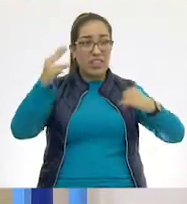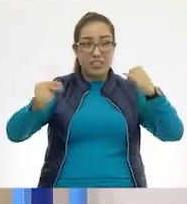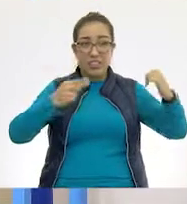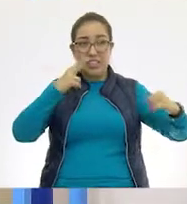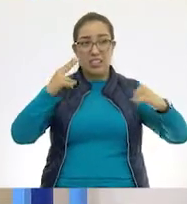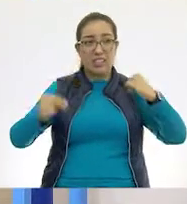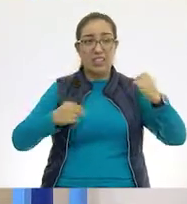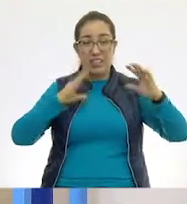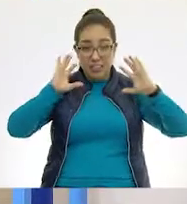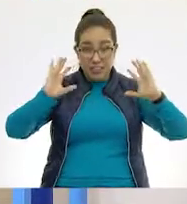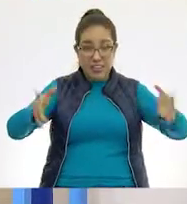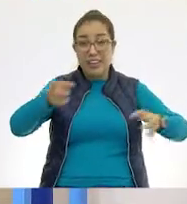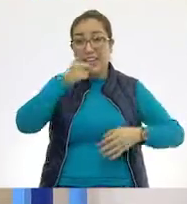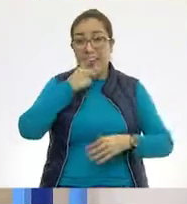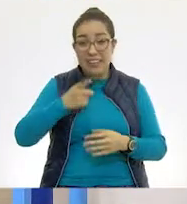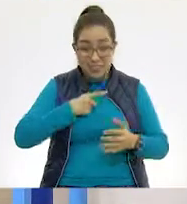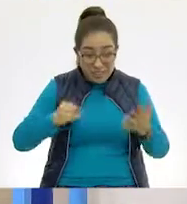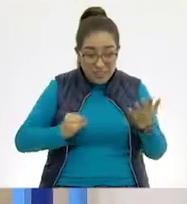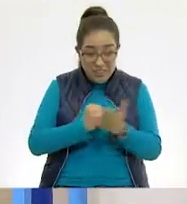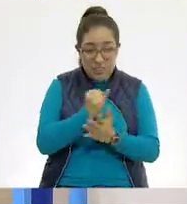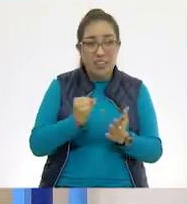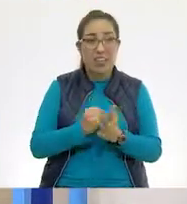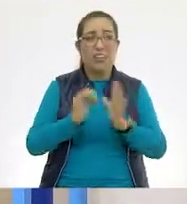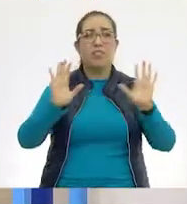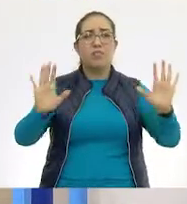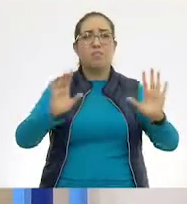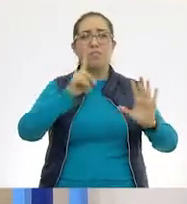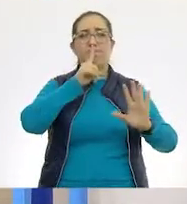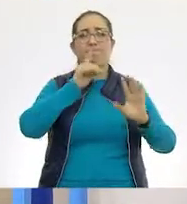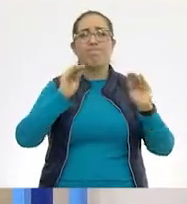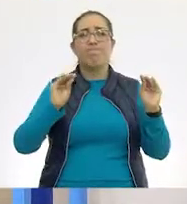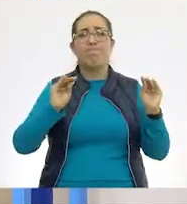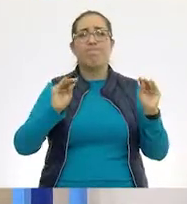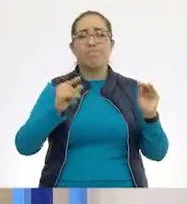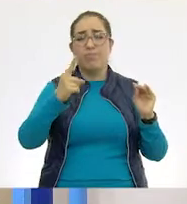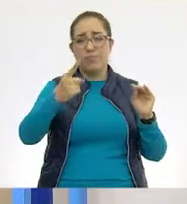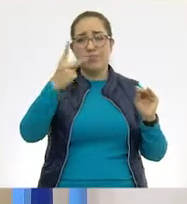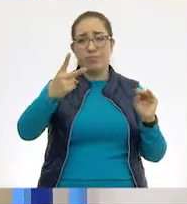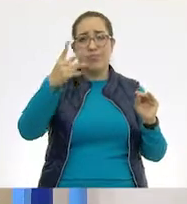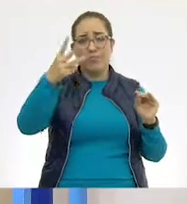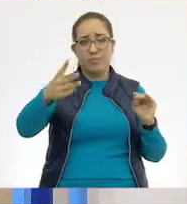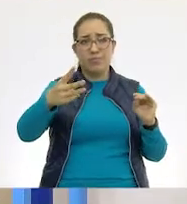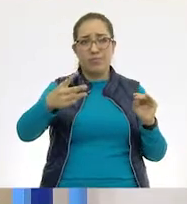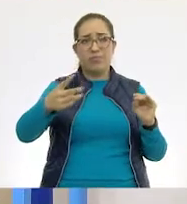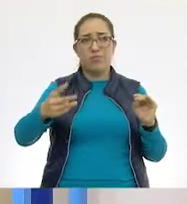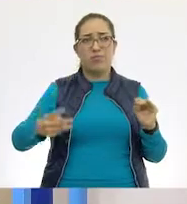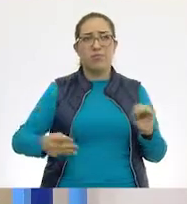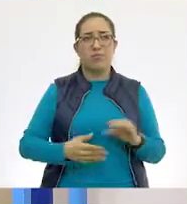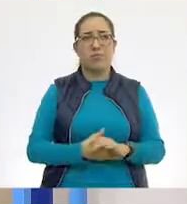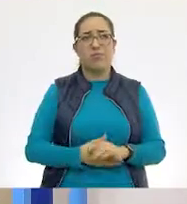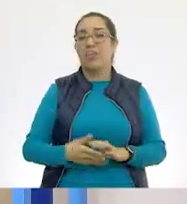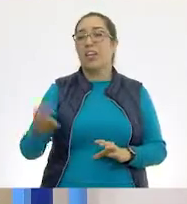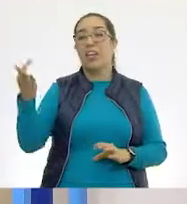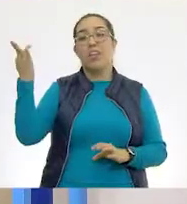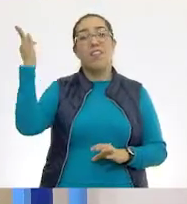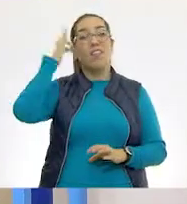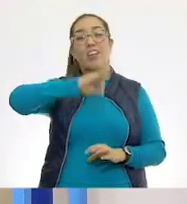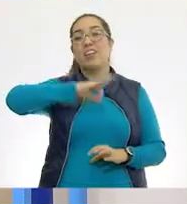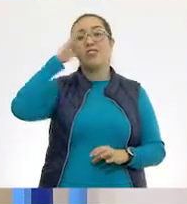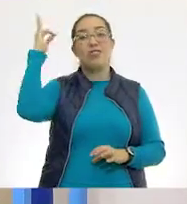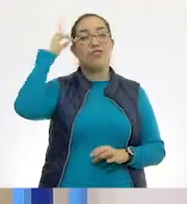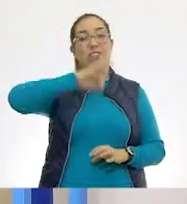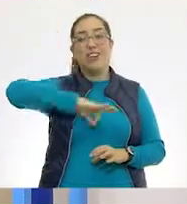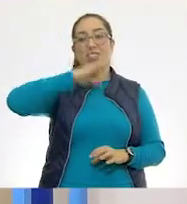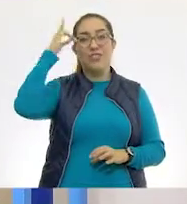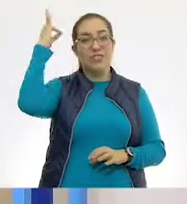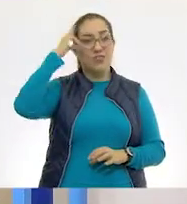¡Ay, te síganse! que yo tengo que otra sola vez. A ver, silencio. Una, dos, tres. ¡Falso! ¡Sí! Tienen razón,